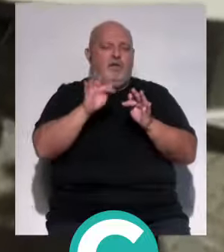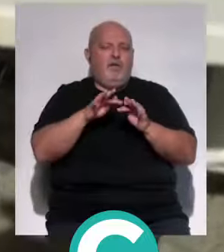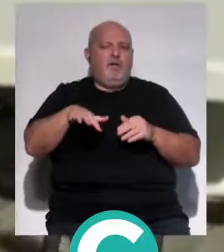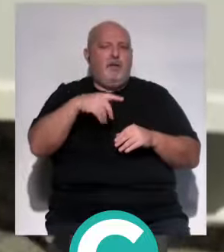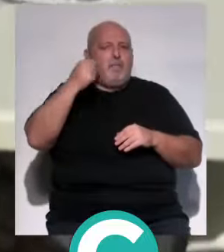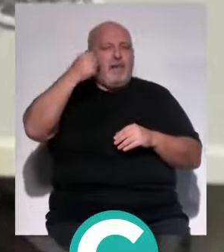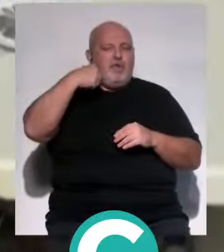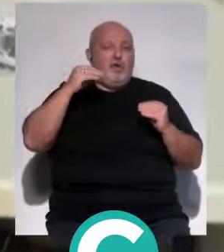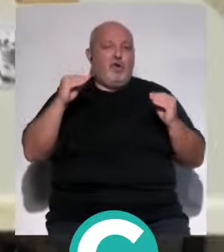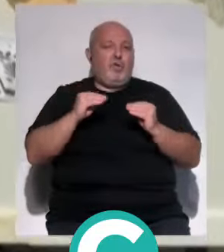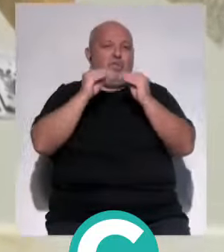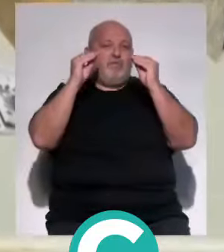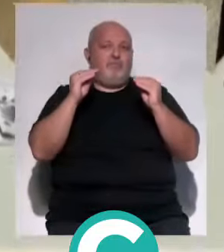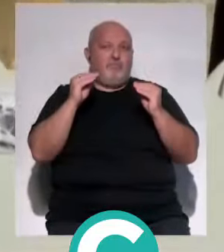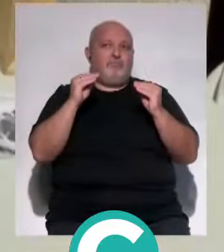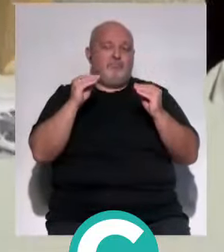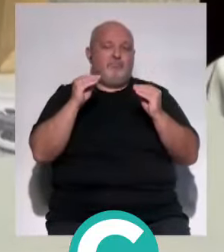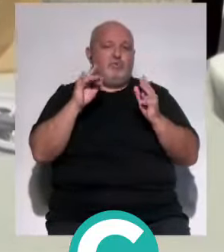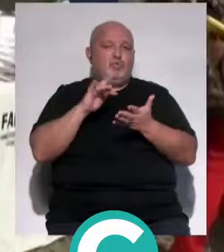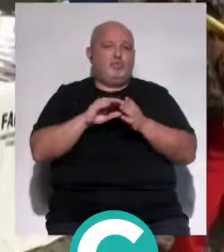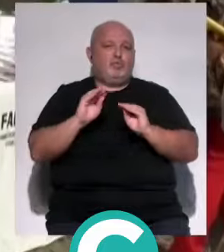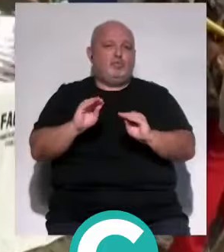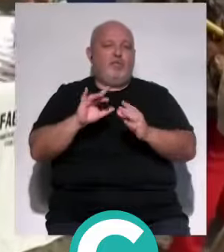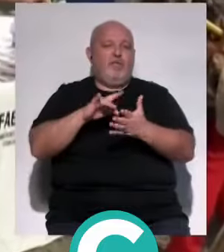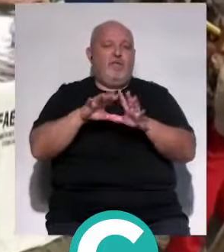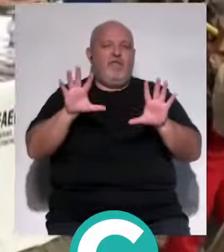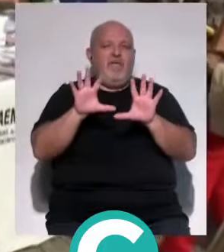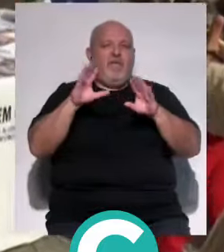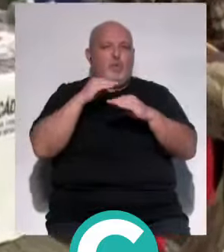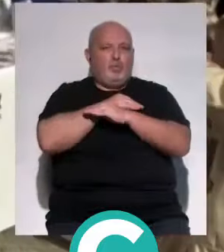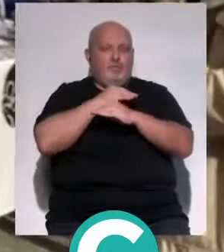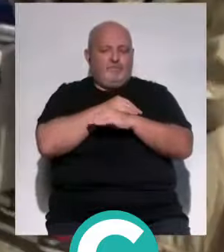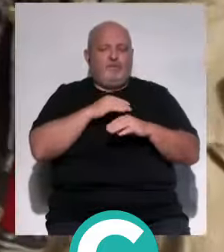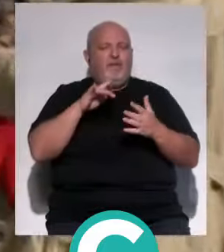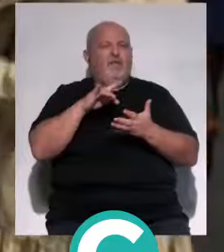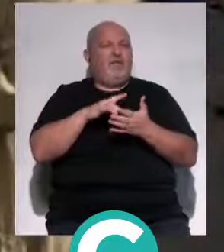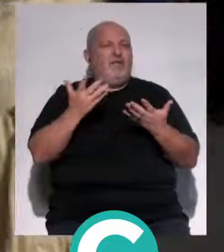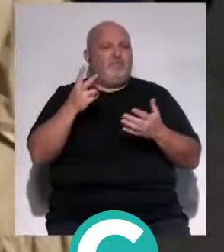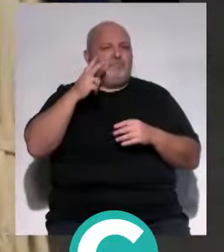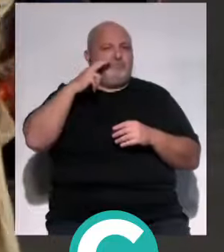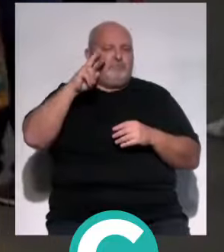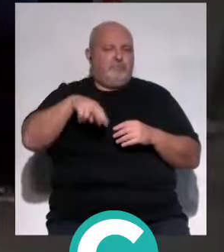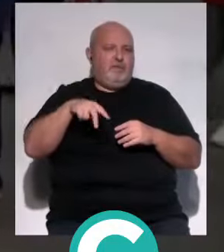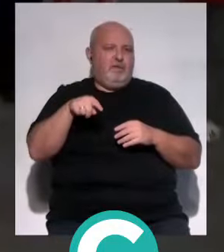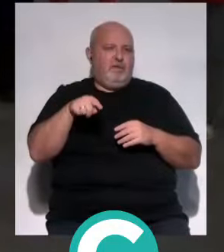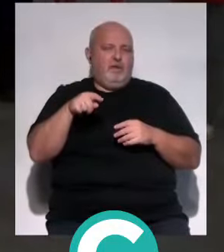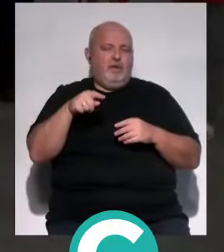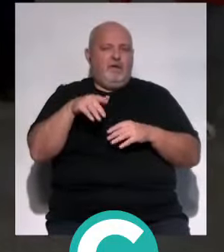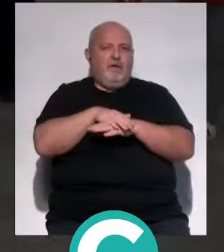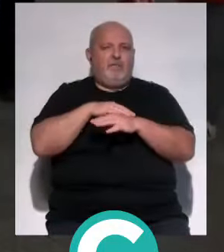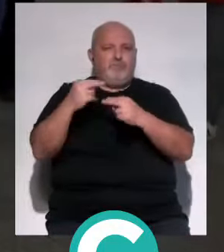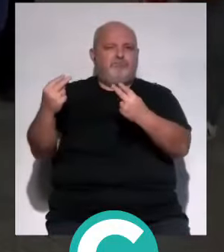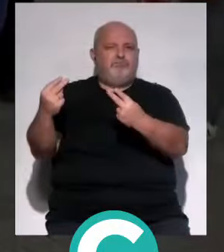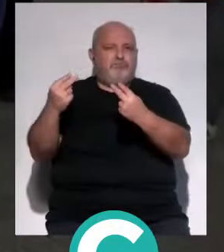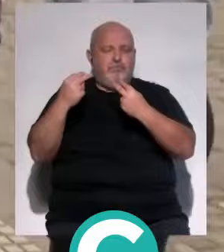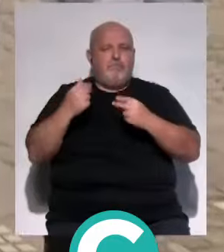del Palillero, coincidiendo con la conmemoración del 10 de octubre. Un día para reivindicar a las administraciones